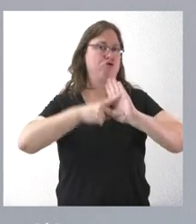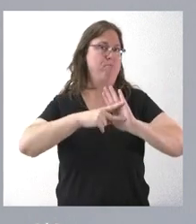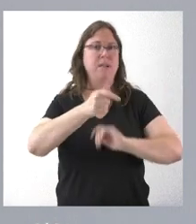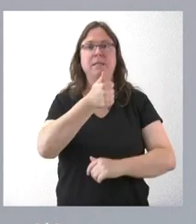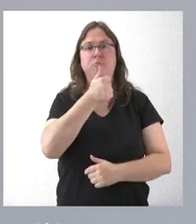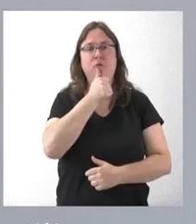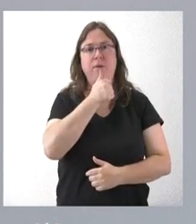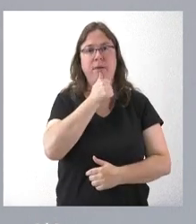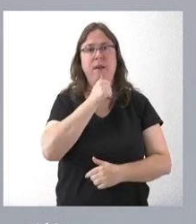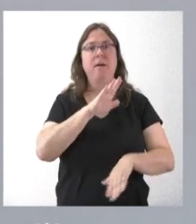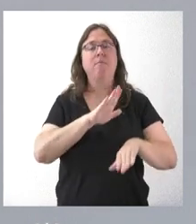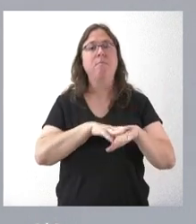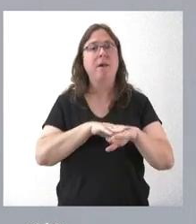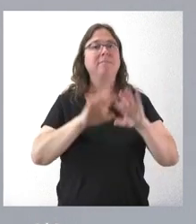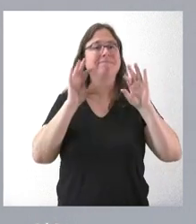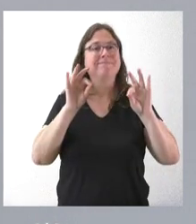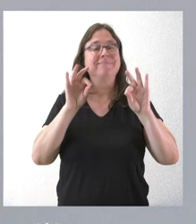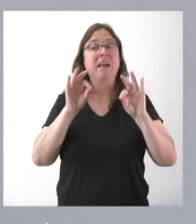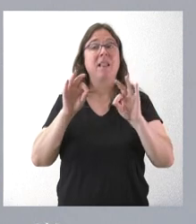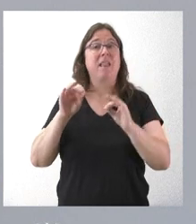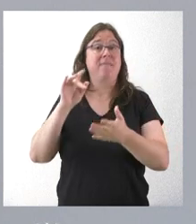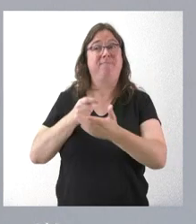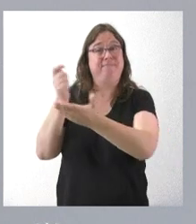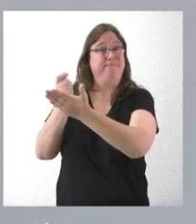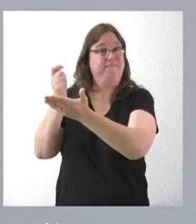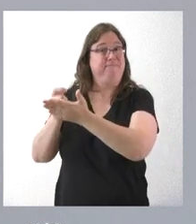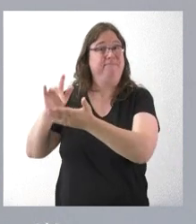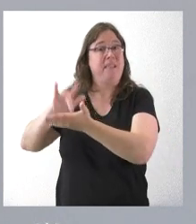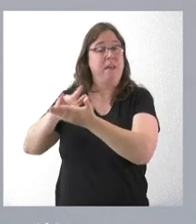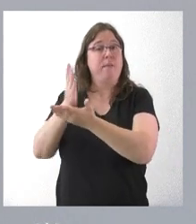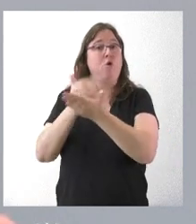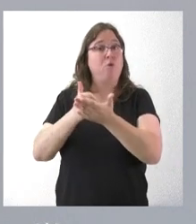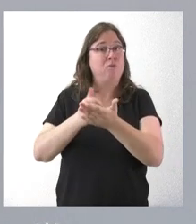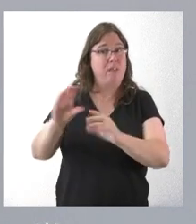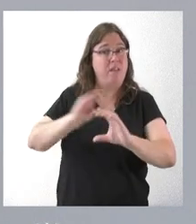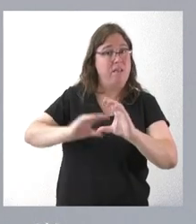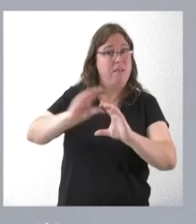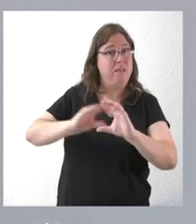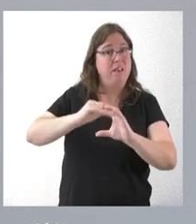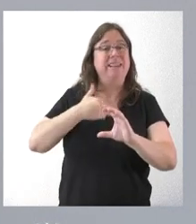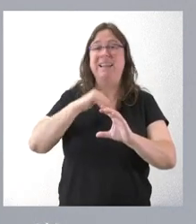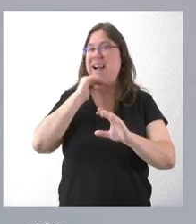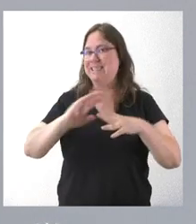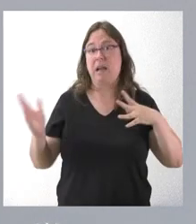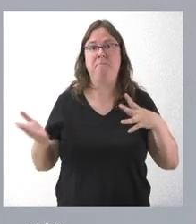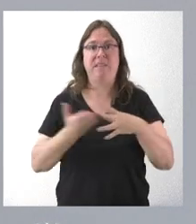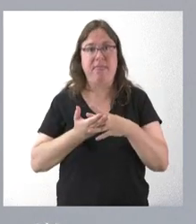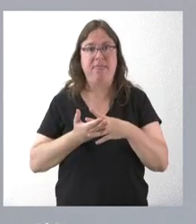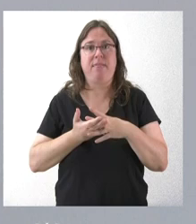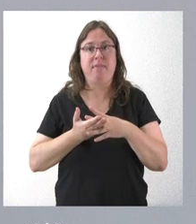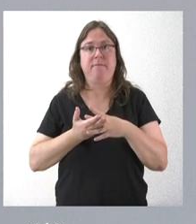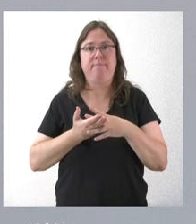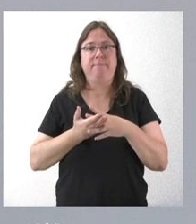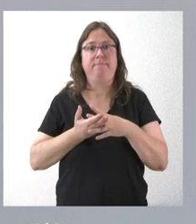la percepción de las entregas a cuenta que fueron comunicadas a las comunidades autónomas. Llegamos ya prácticamente a la mitad del